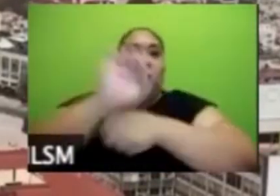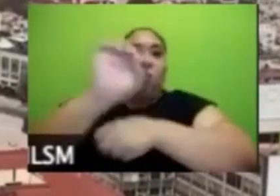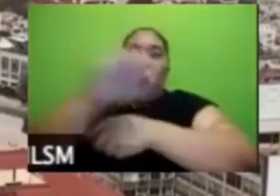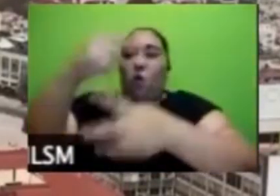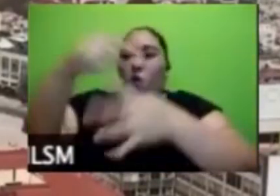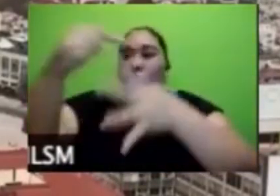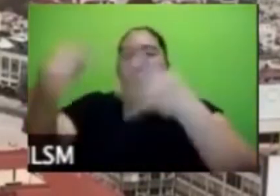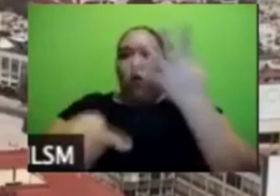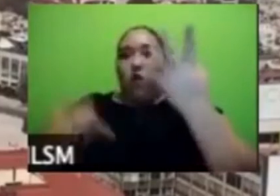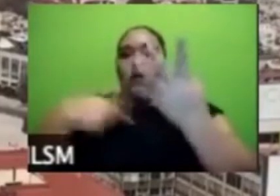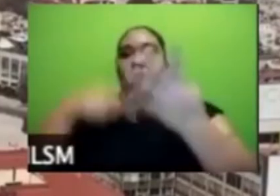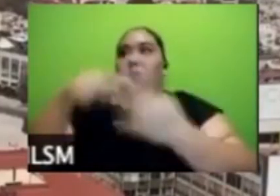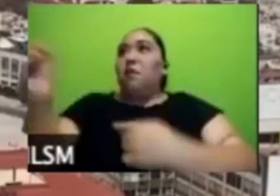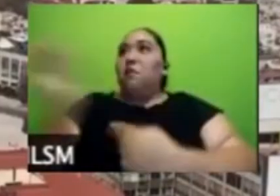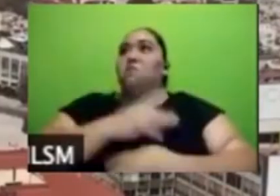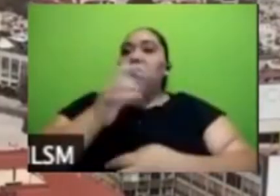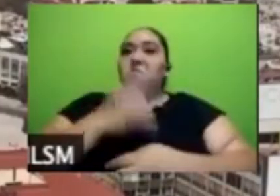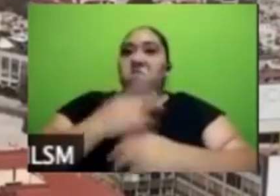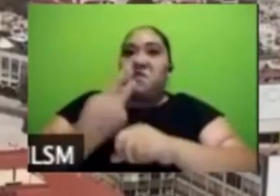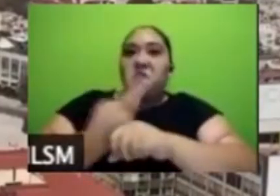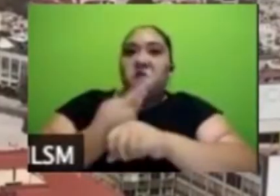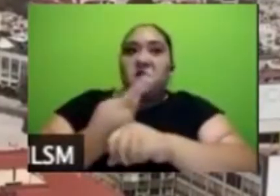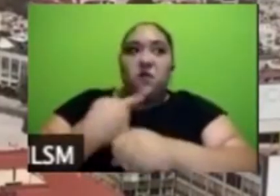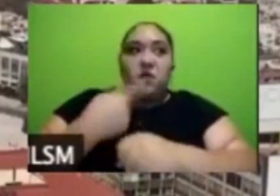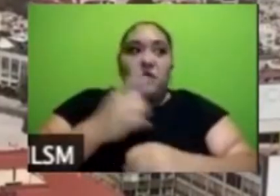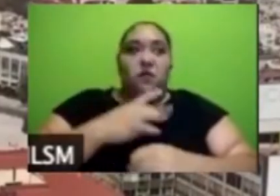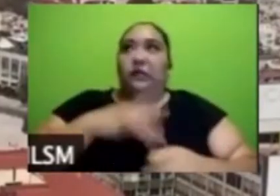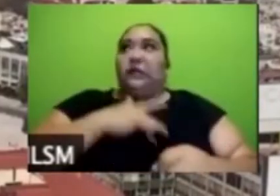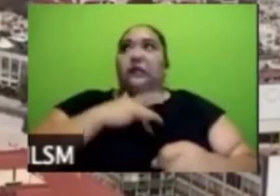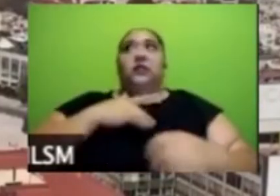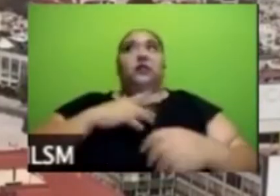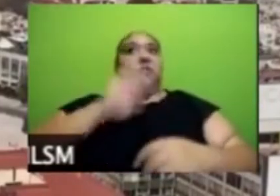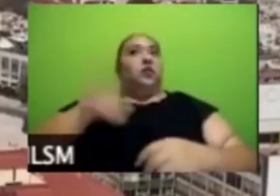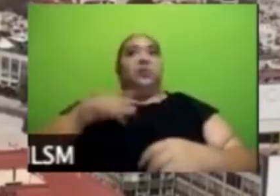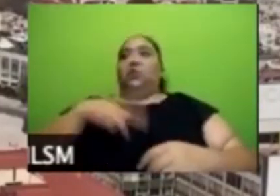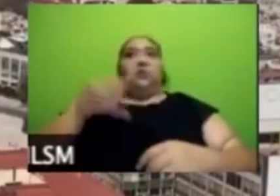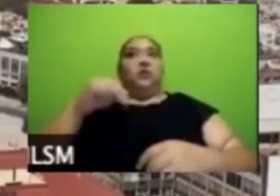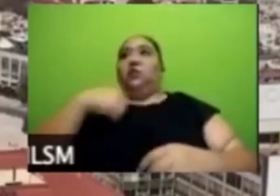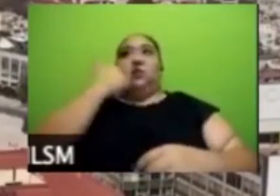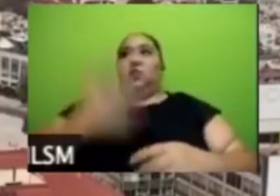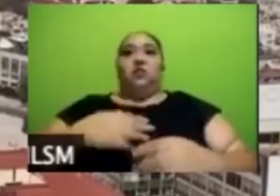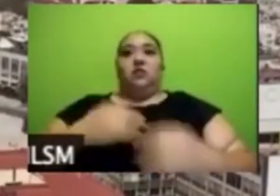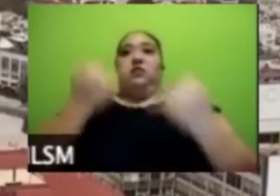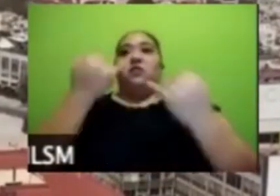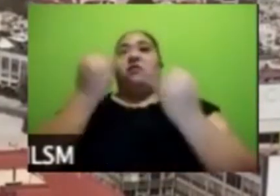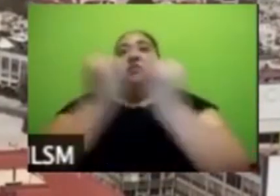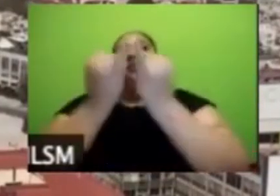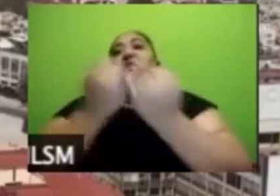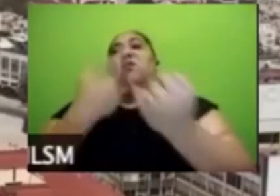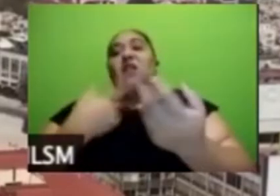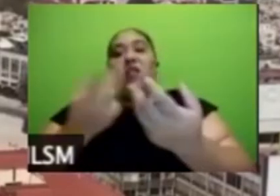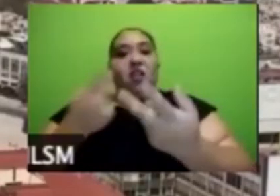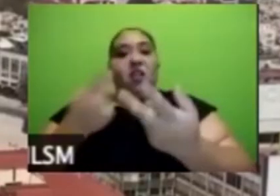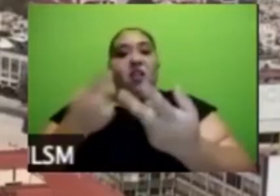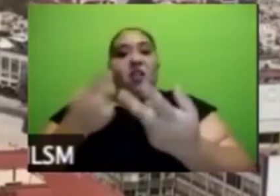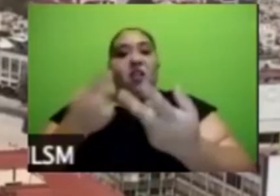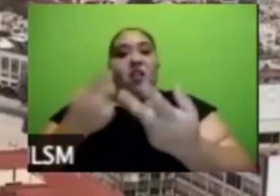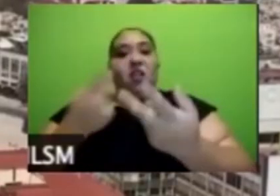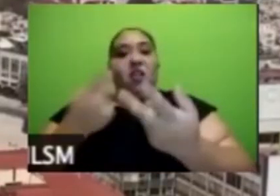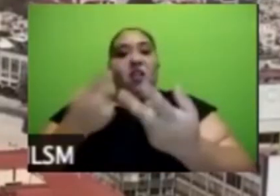un miedo a morir también ya se estabilizó ya de repente las cifras hasta aburridas se dan que el día de ayer fue el día de mayor